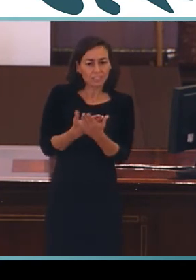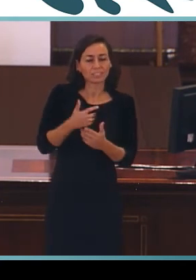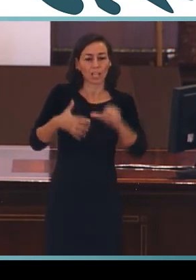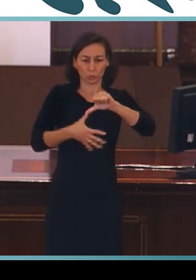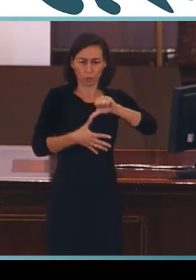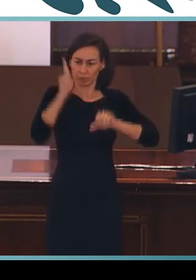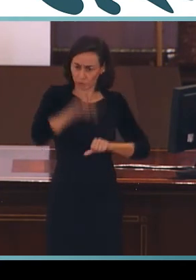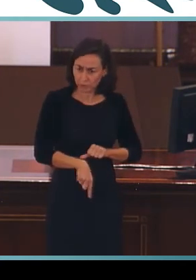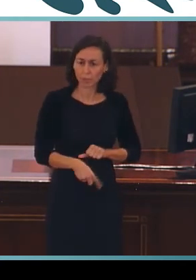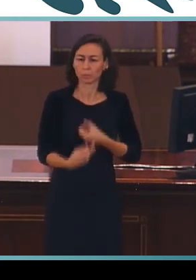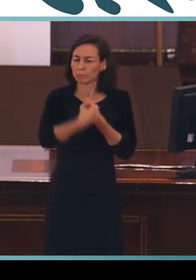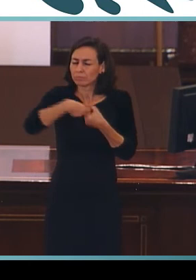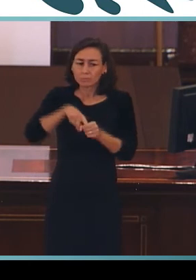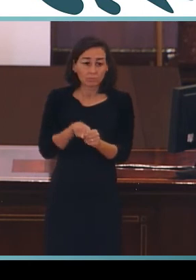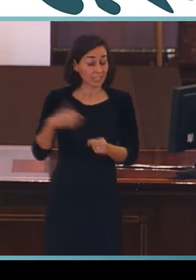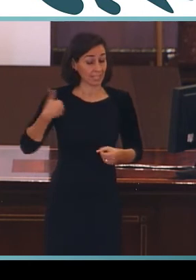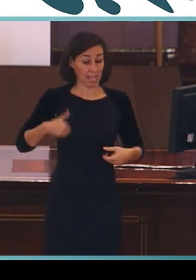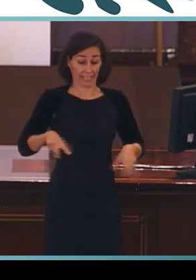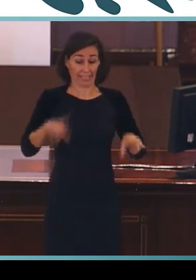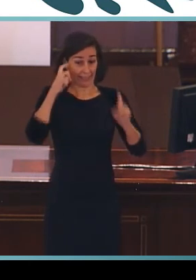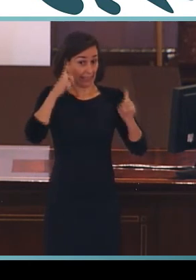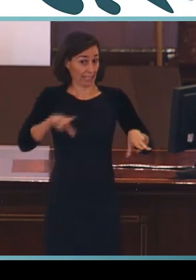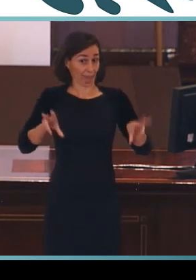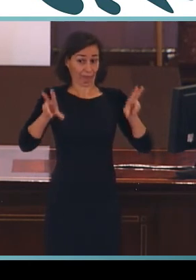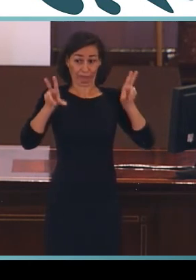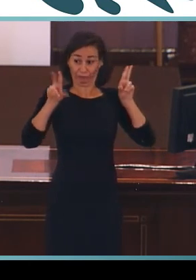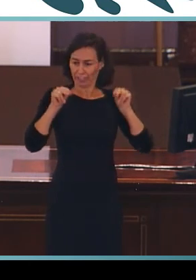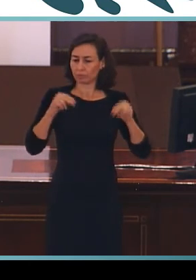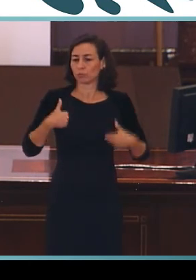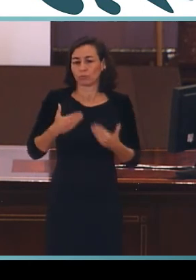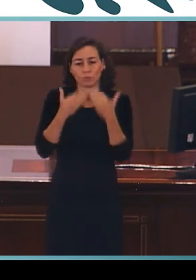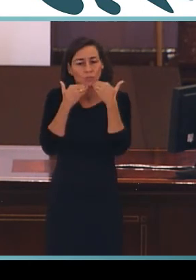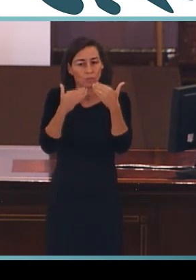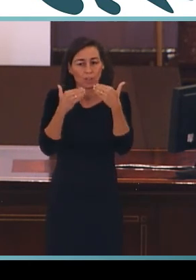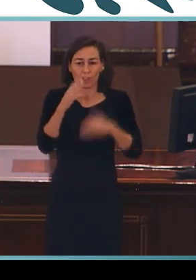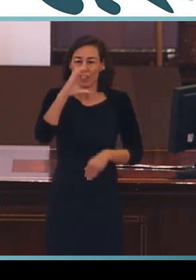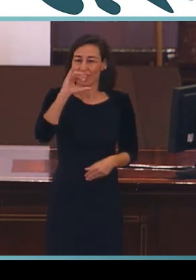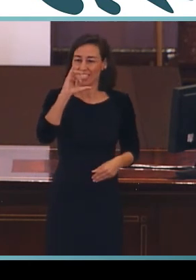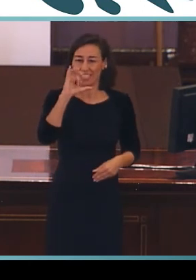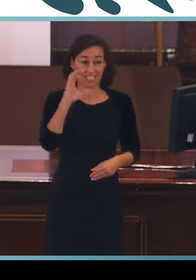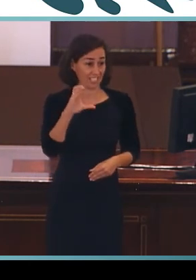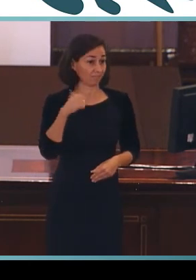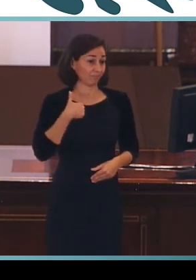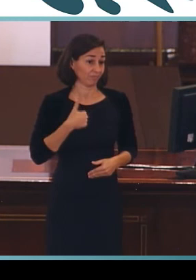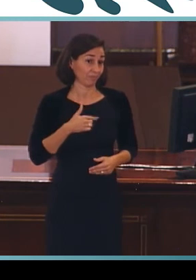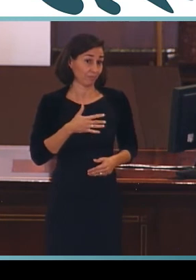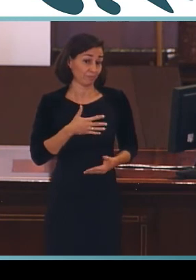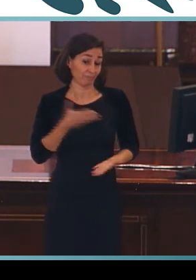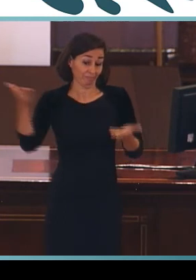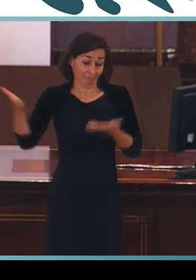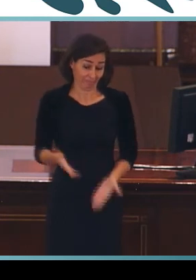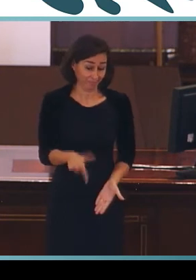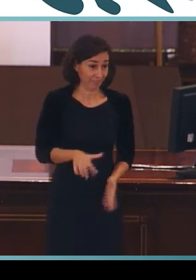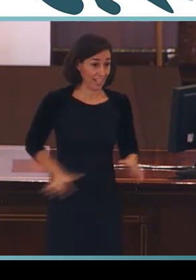entre otros. Termino ya, amigas y amigos, agradeciendo al CSIC la cesión de este magnífico espacio